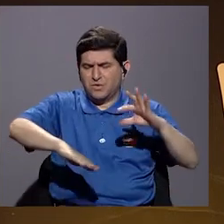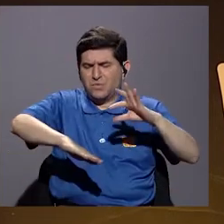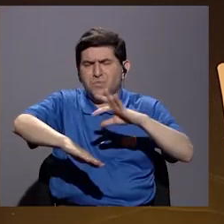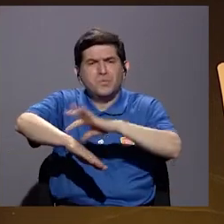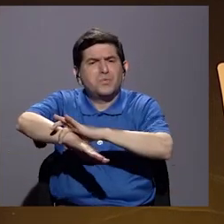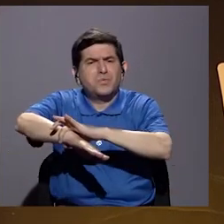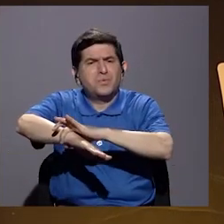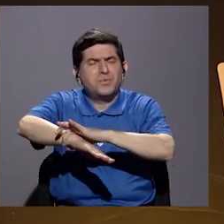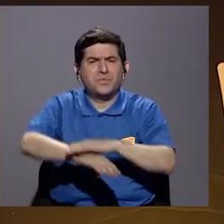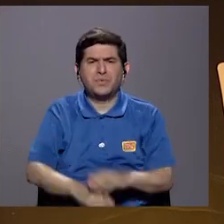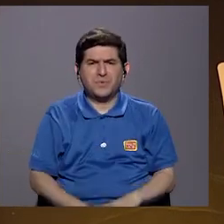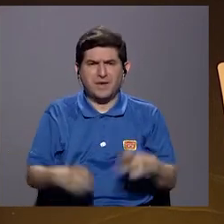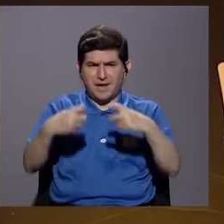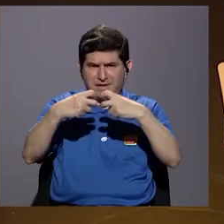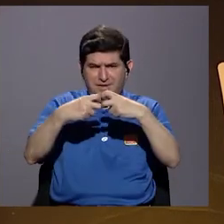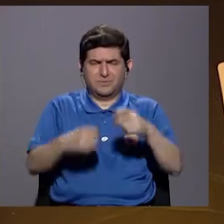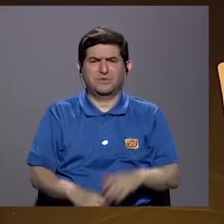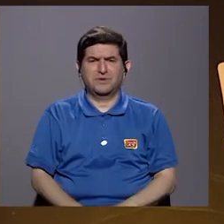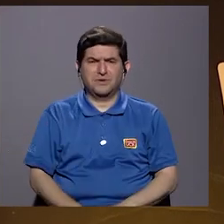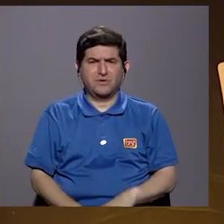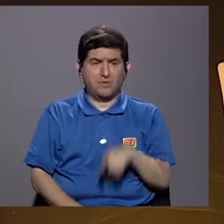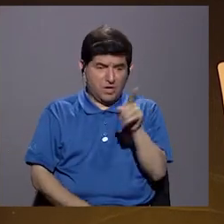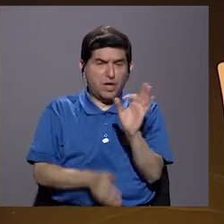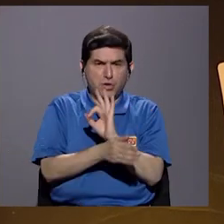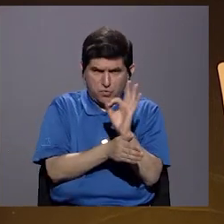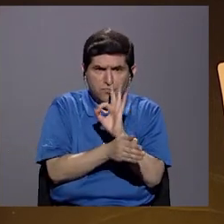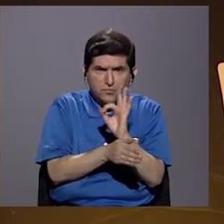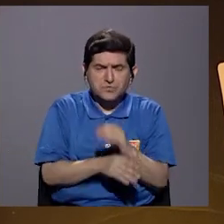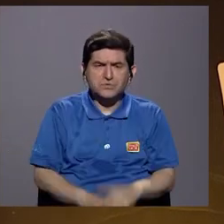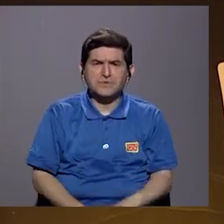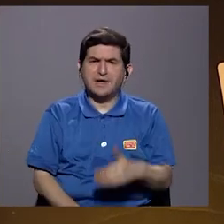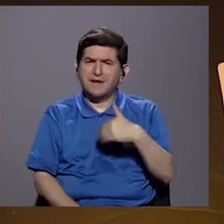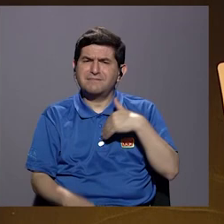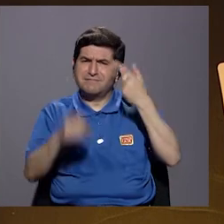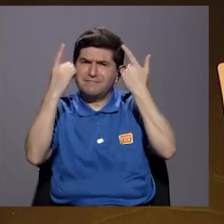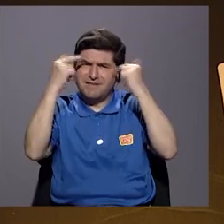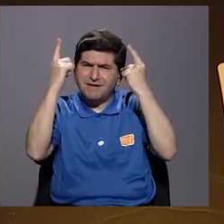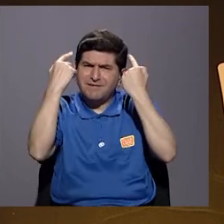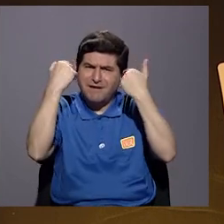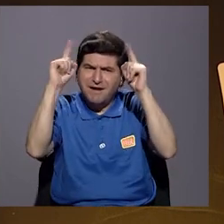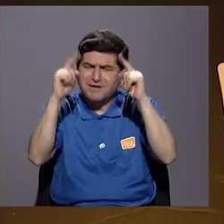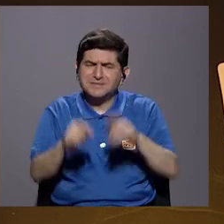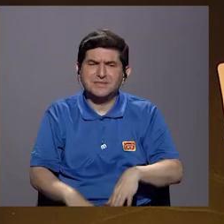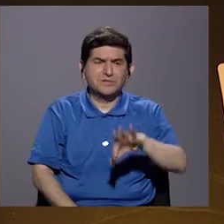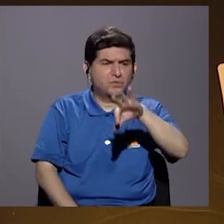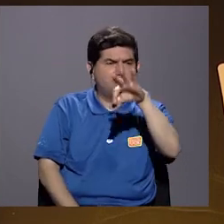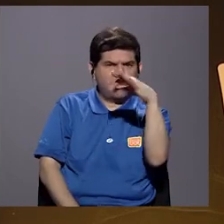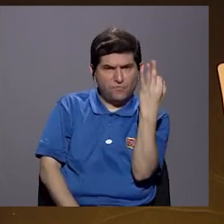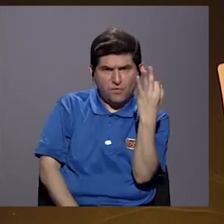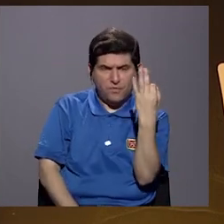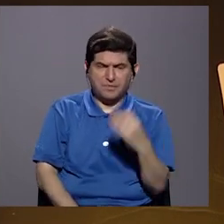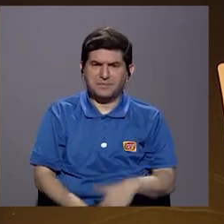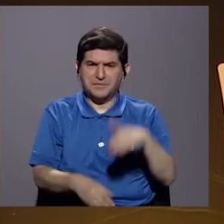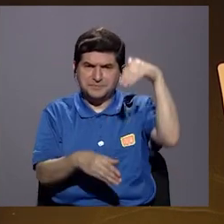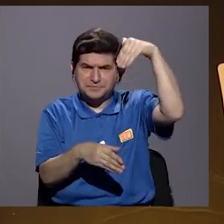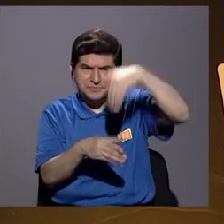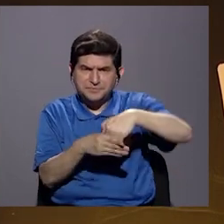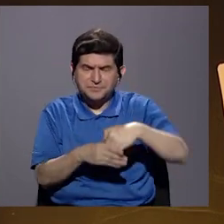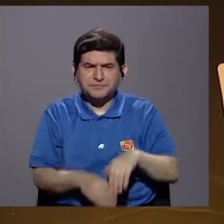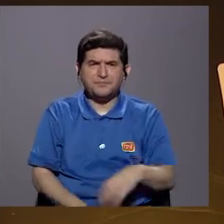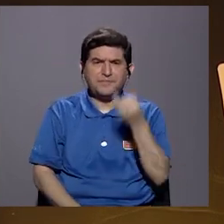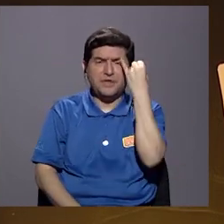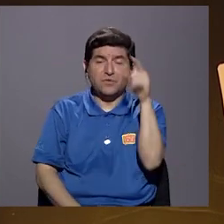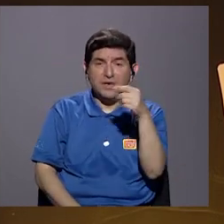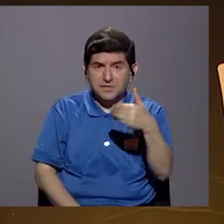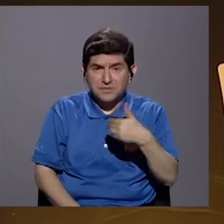tobelleras, muy rápidamente, realmente ha funcionado y ha tenido éxito como una medida dentro de